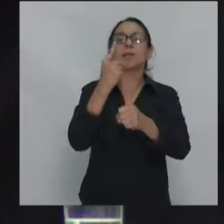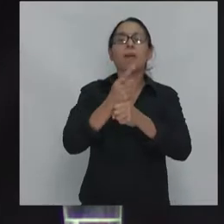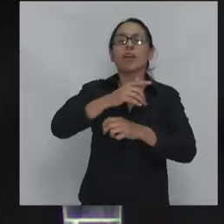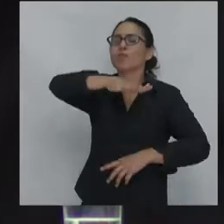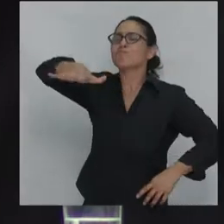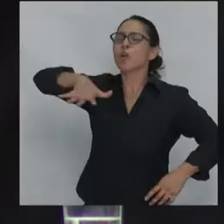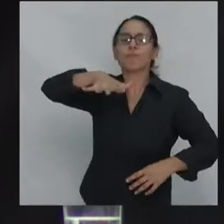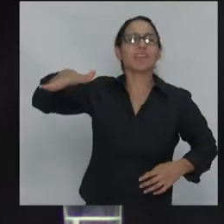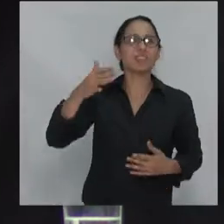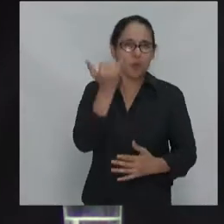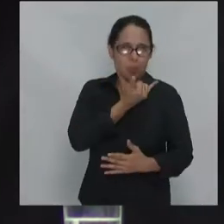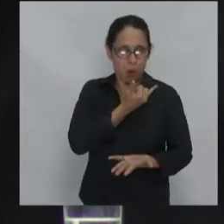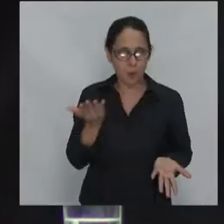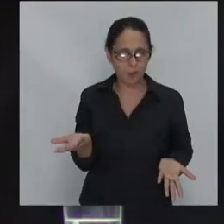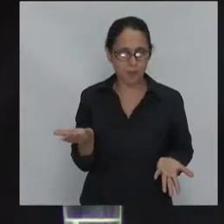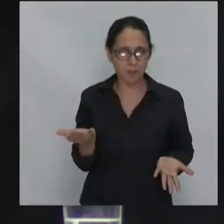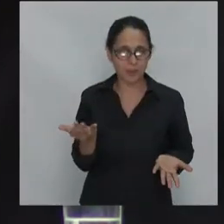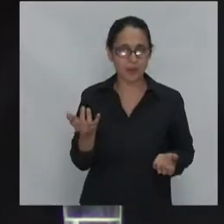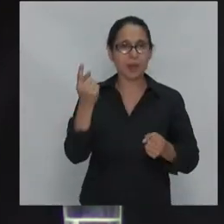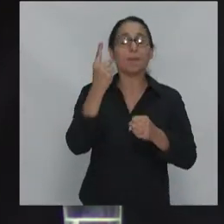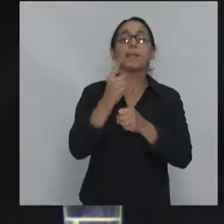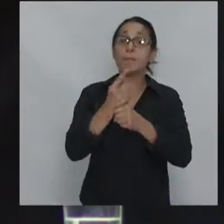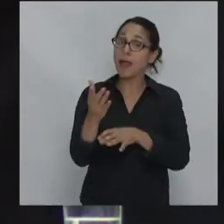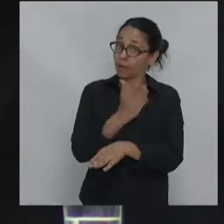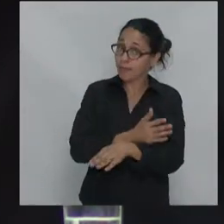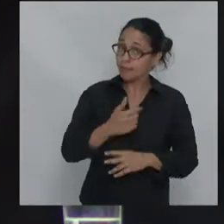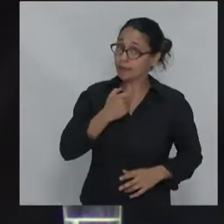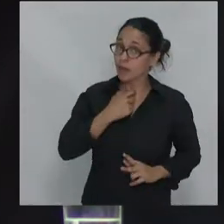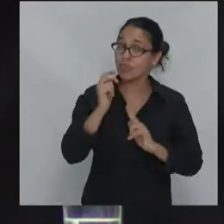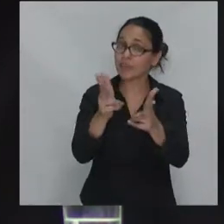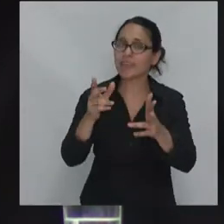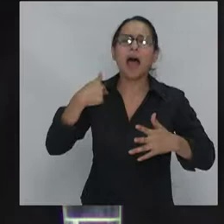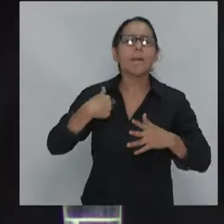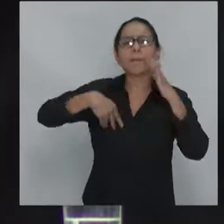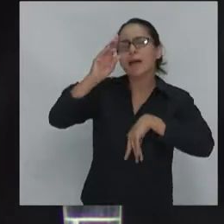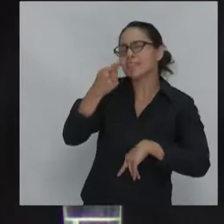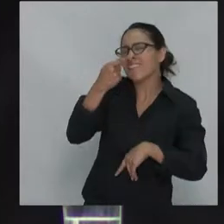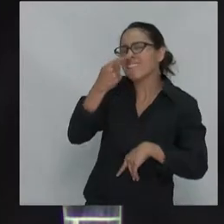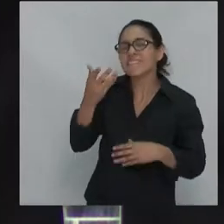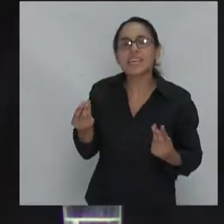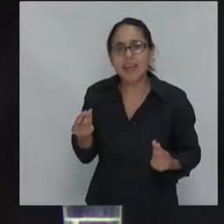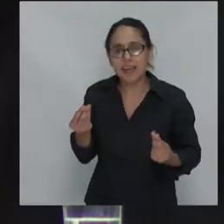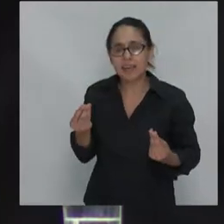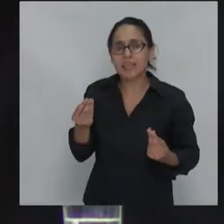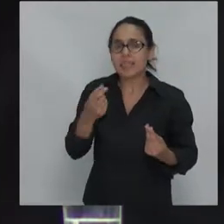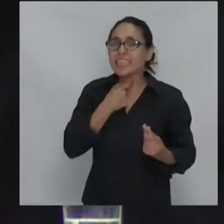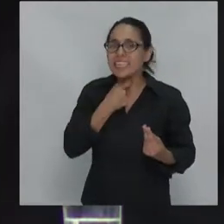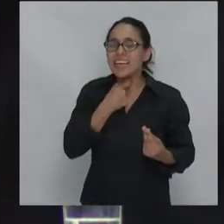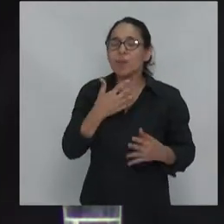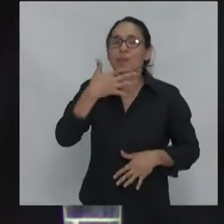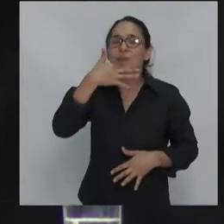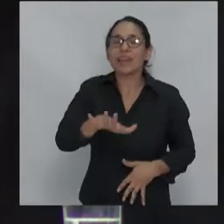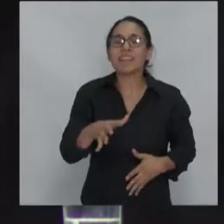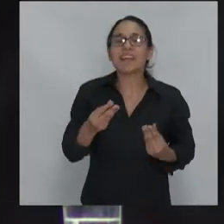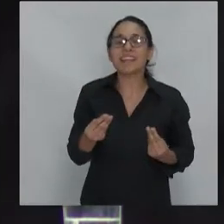contexto general. Porque, bueno, les digo de antemano, a mí lo que me interesa es entender el fenómeno,